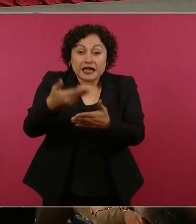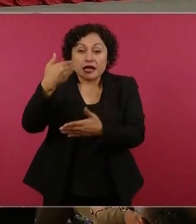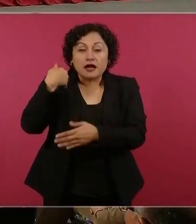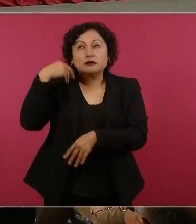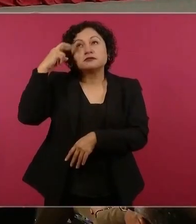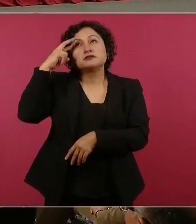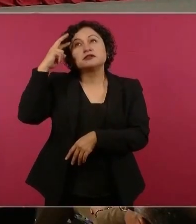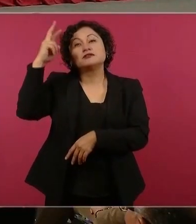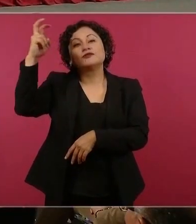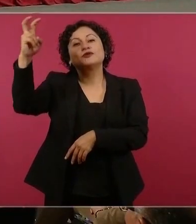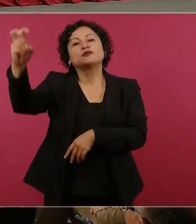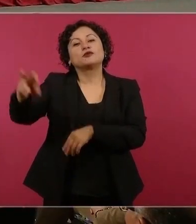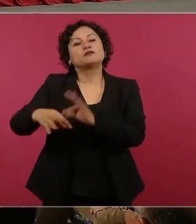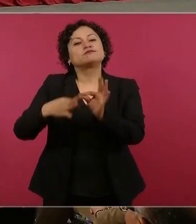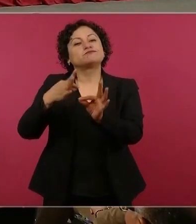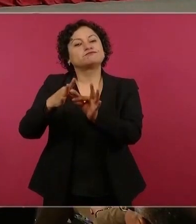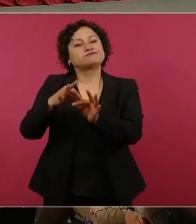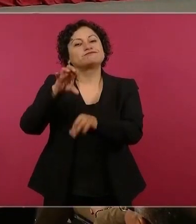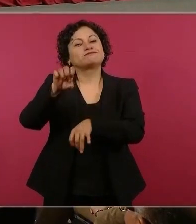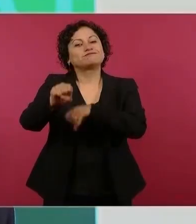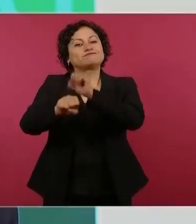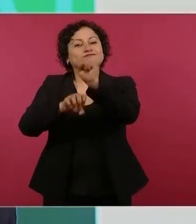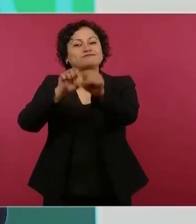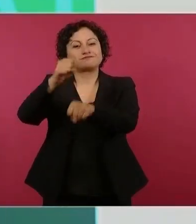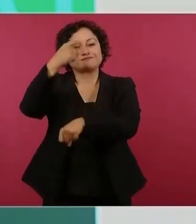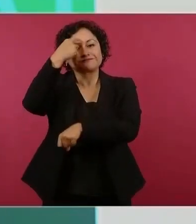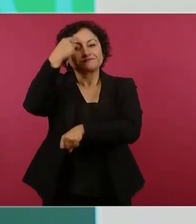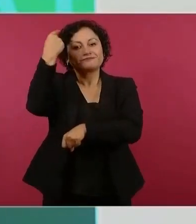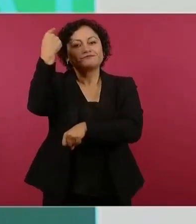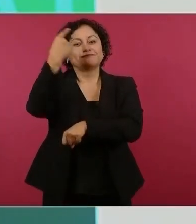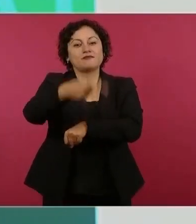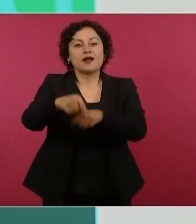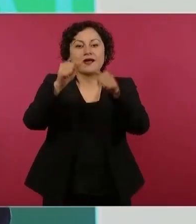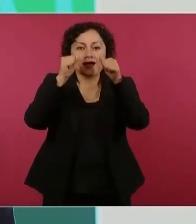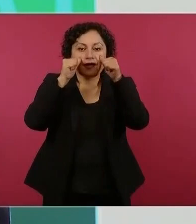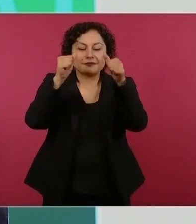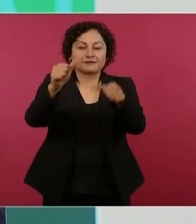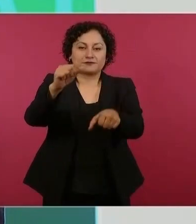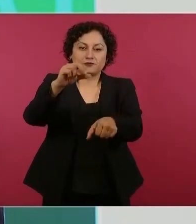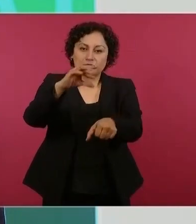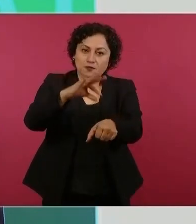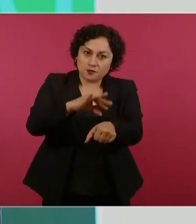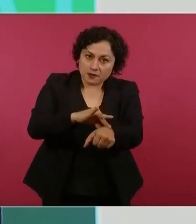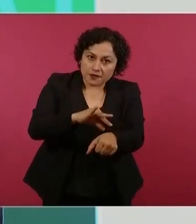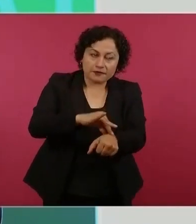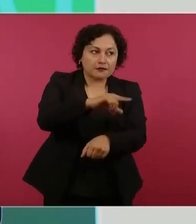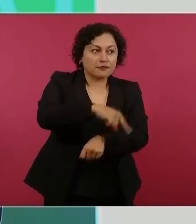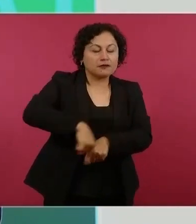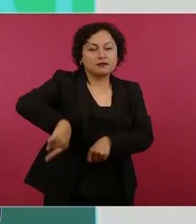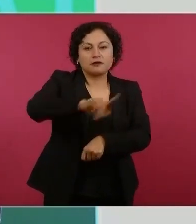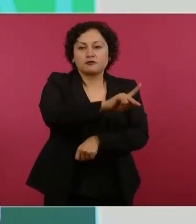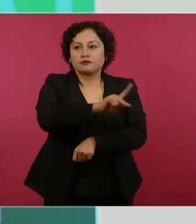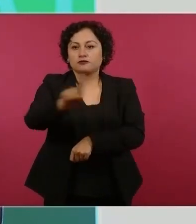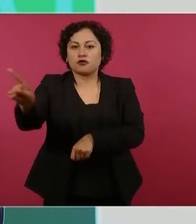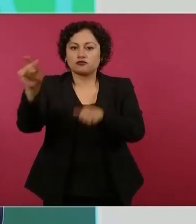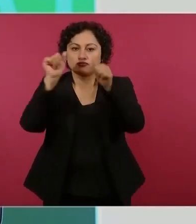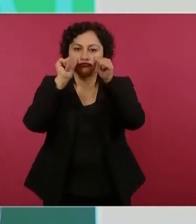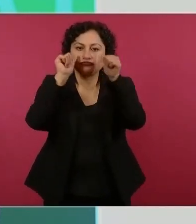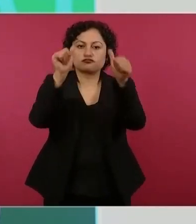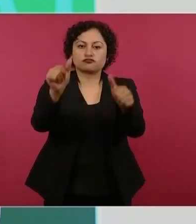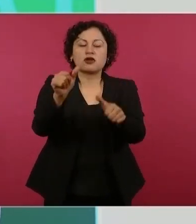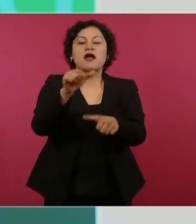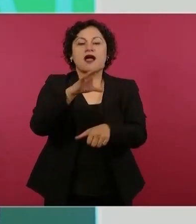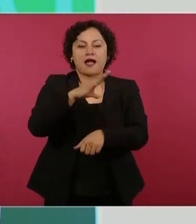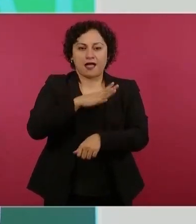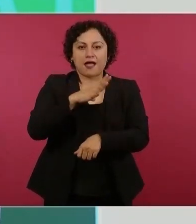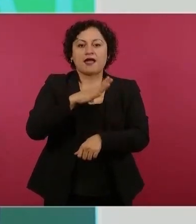el acceso a la atención médica oportuna, de calidad, por el simple y glorioso hecho de nacer mexicano o mexicano. El IMSS, bienestar, ya